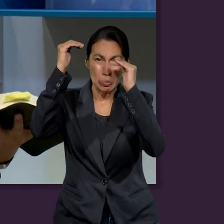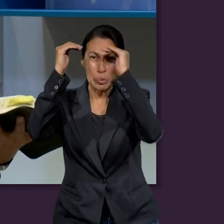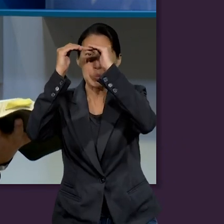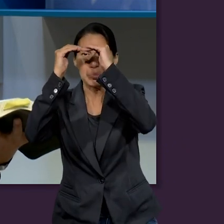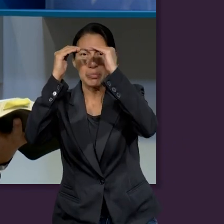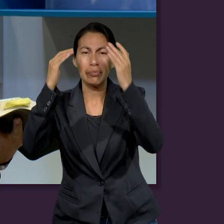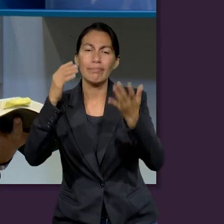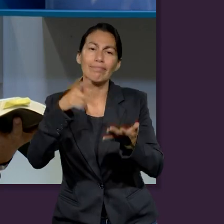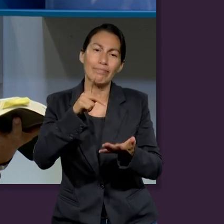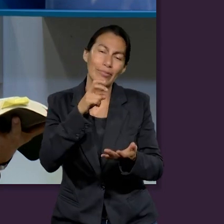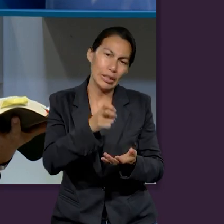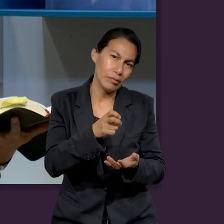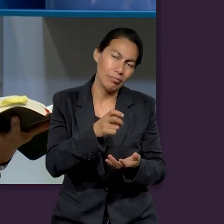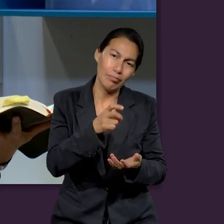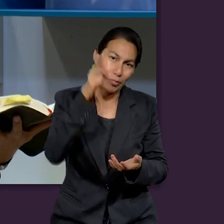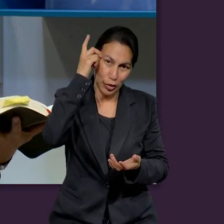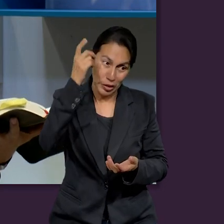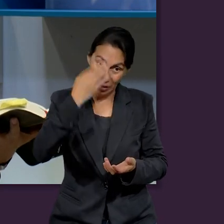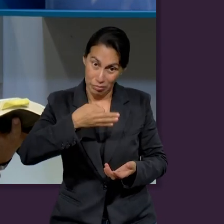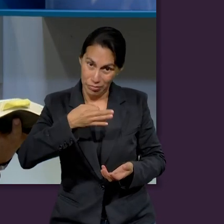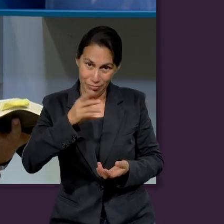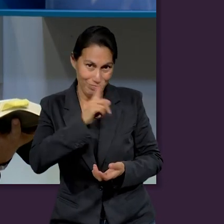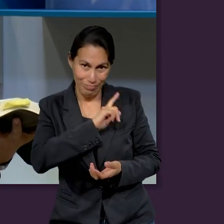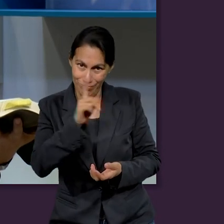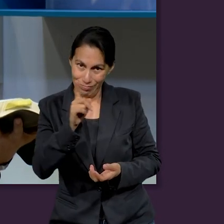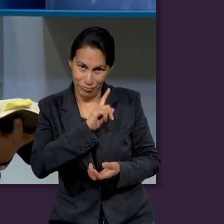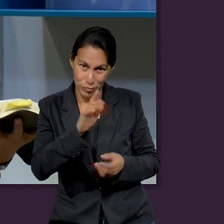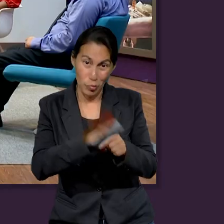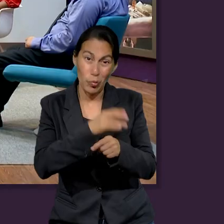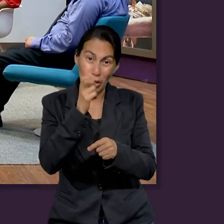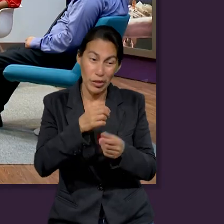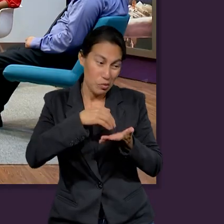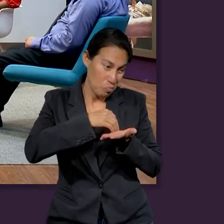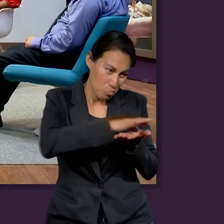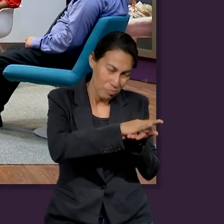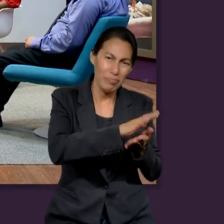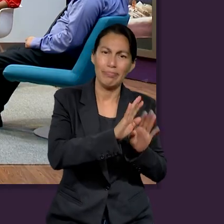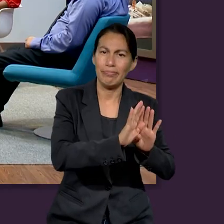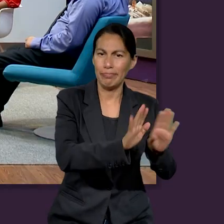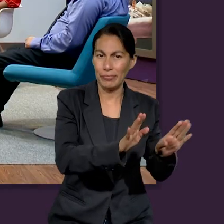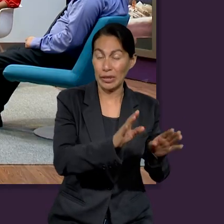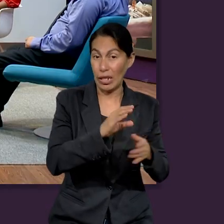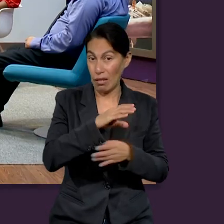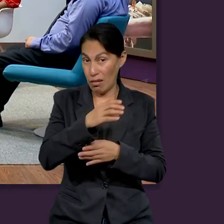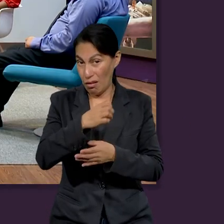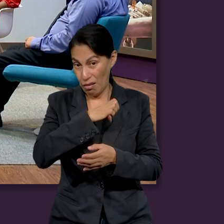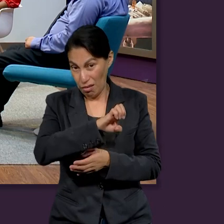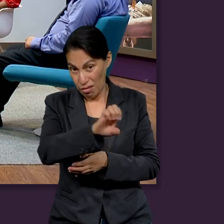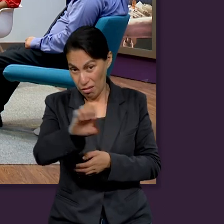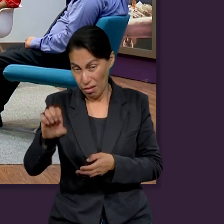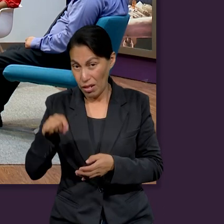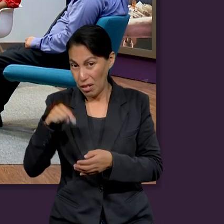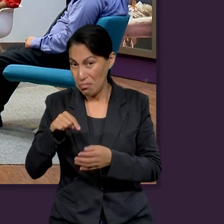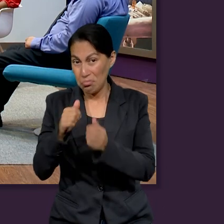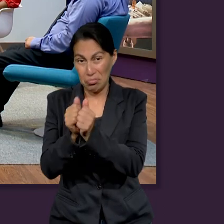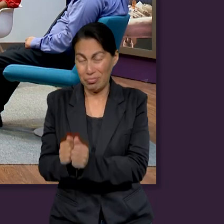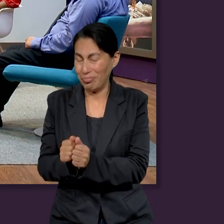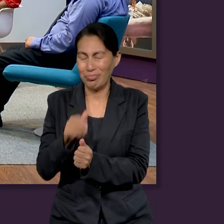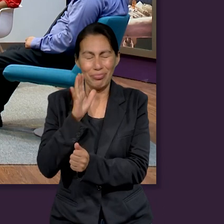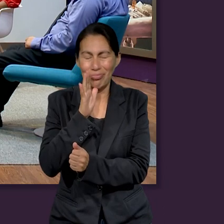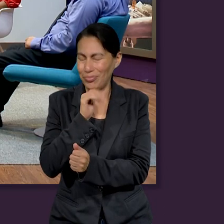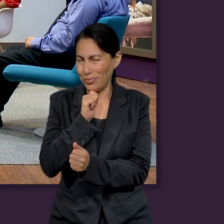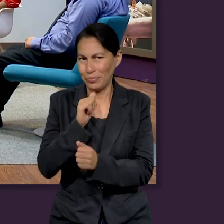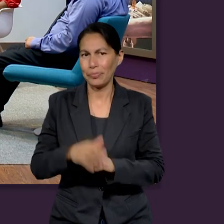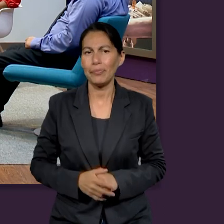ser igual a Dios. Y este fue un pecado mortal que fue destituido de la patria celestial.